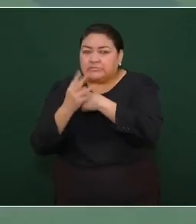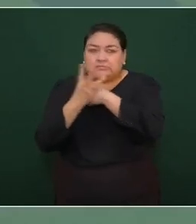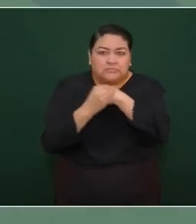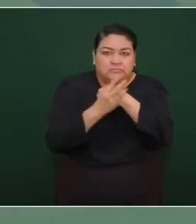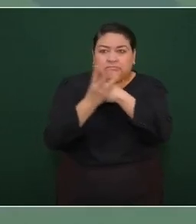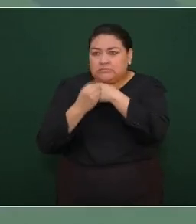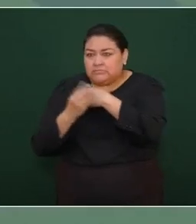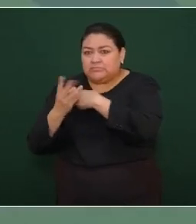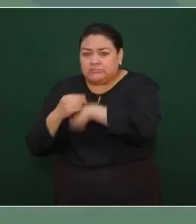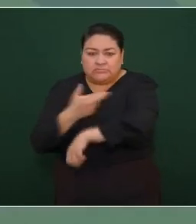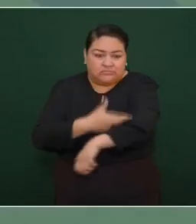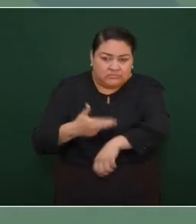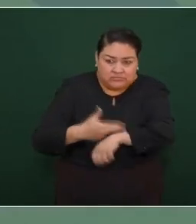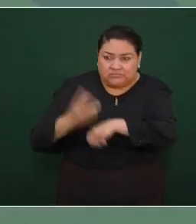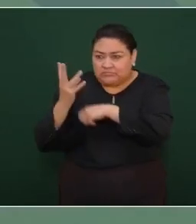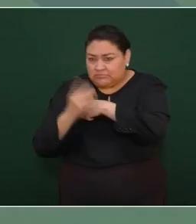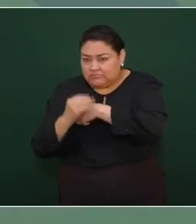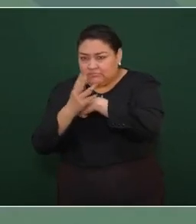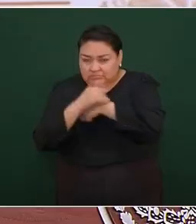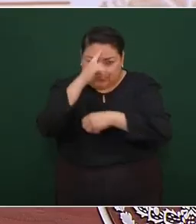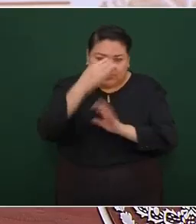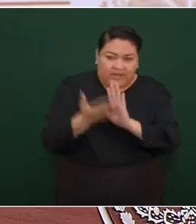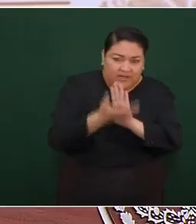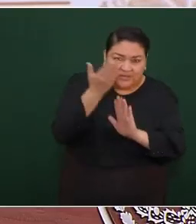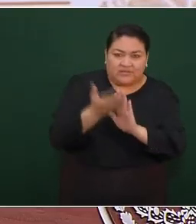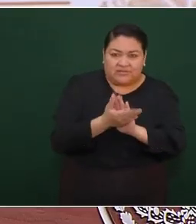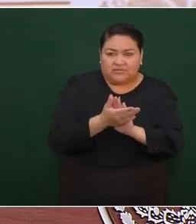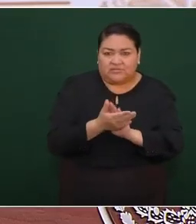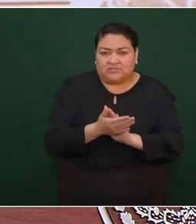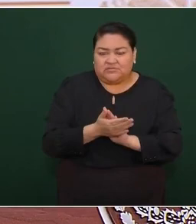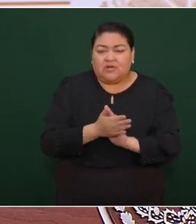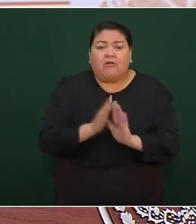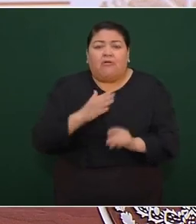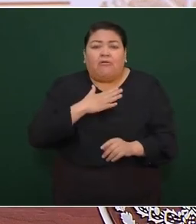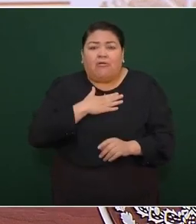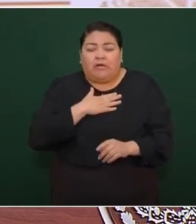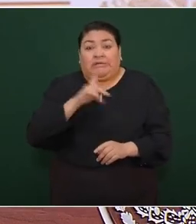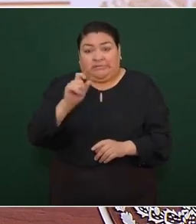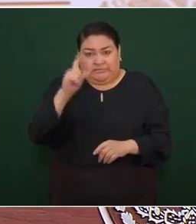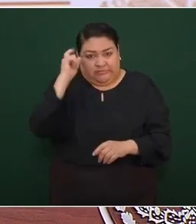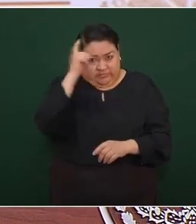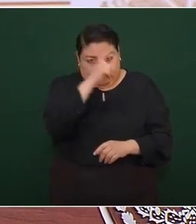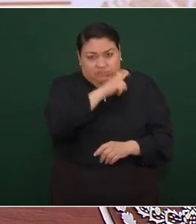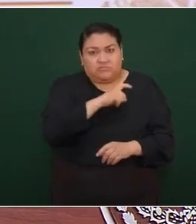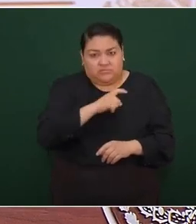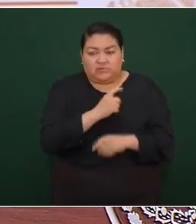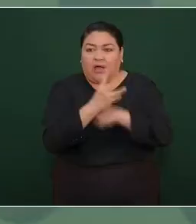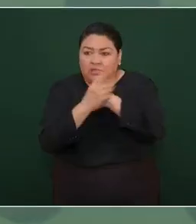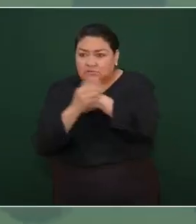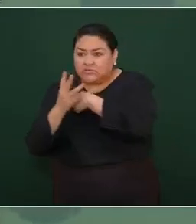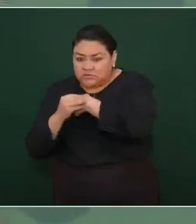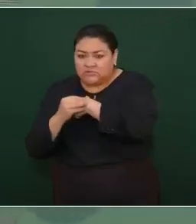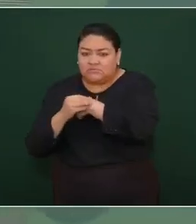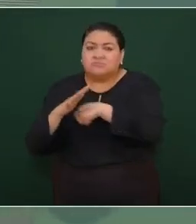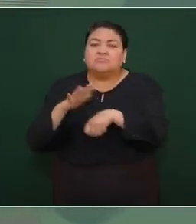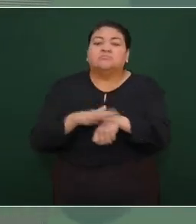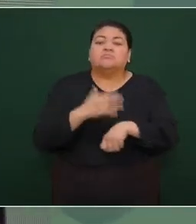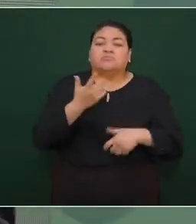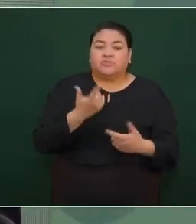conseguir el derecho de vía nosotros nos ha costado bastante eso porque todos